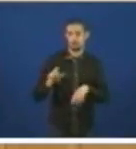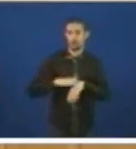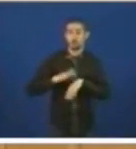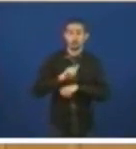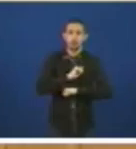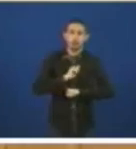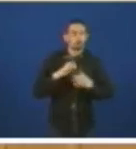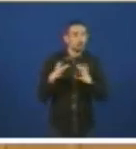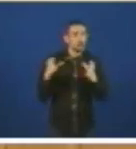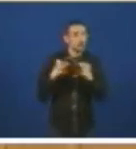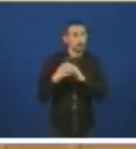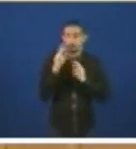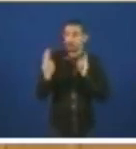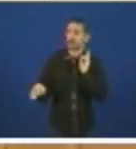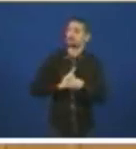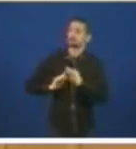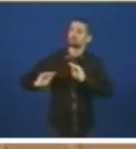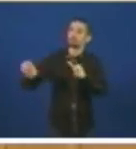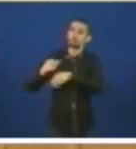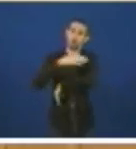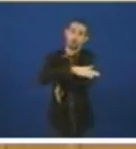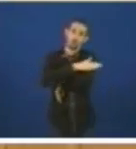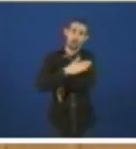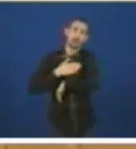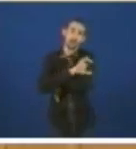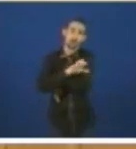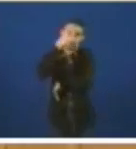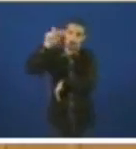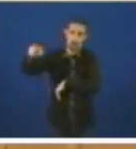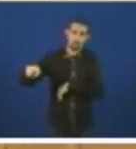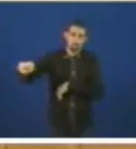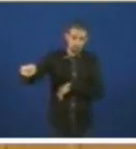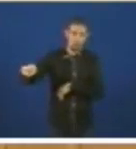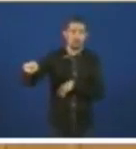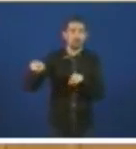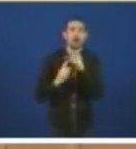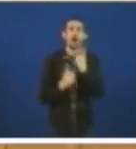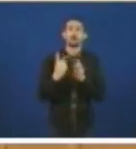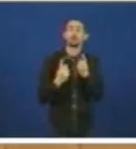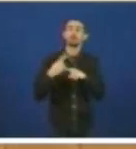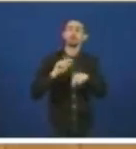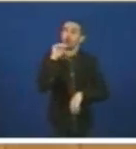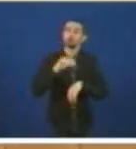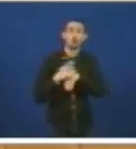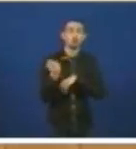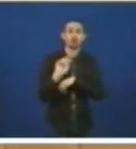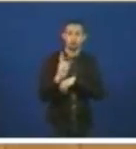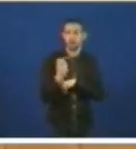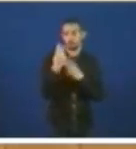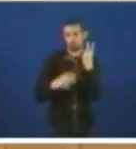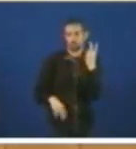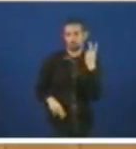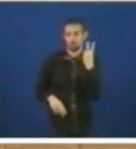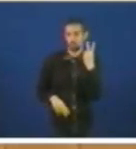impacientemente a resposta do conselleiro eu xa sei que cousas non se cumpriron teño dúbida de dúas unha